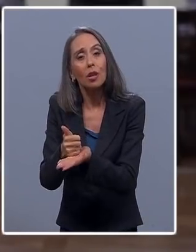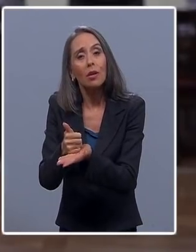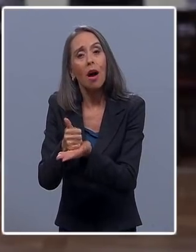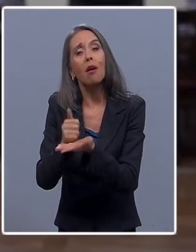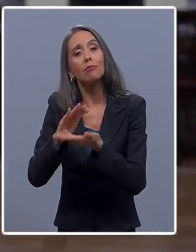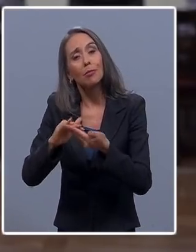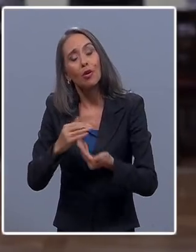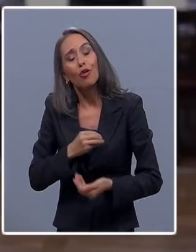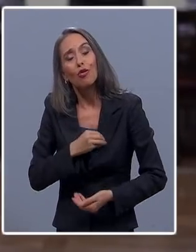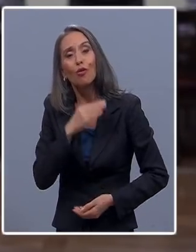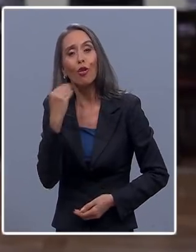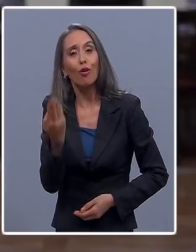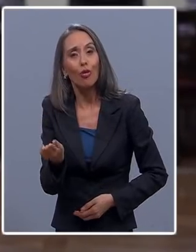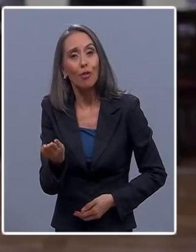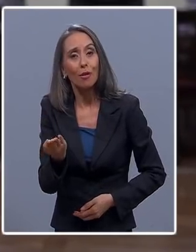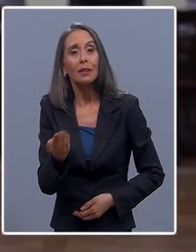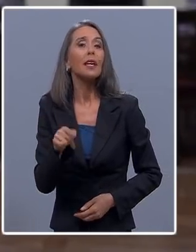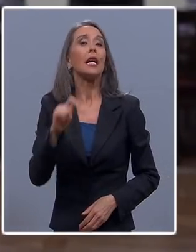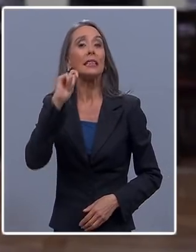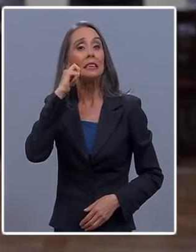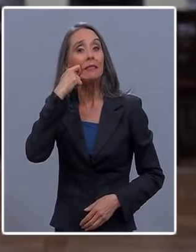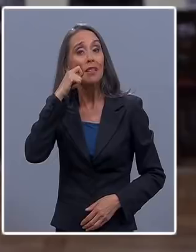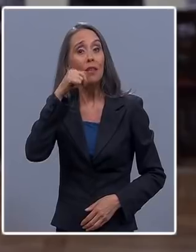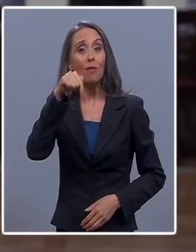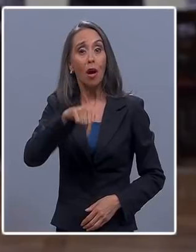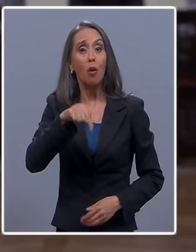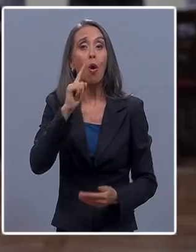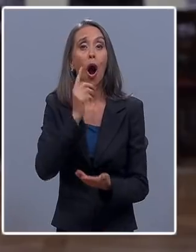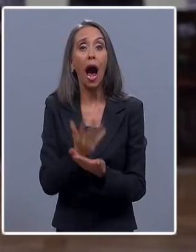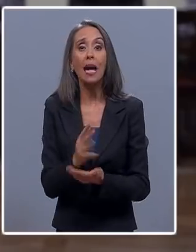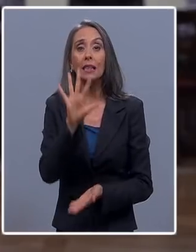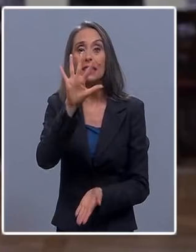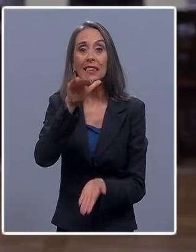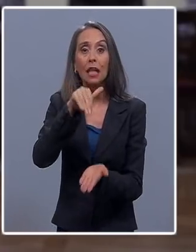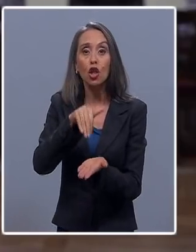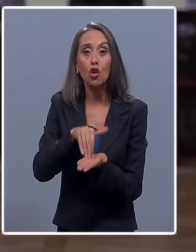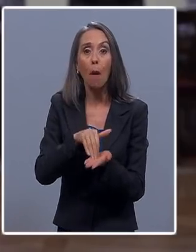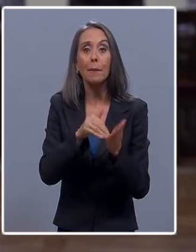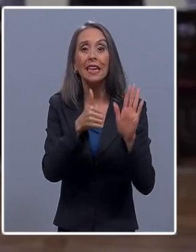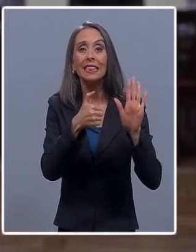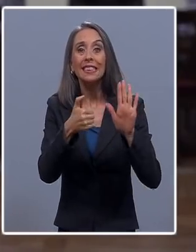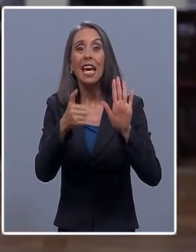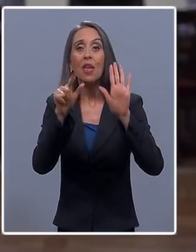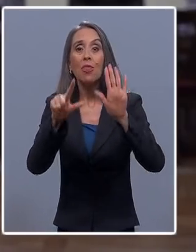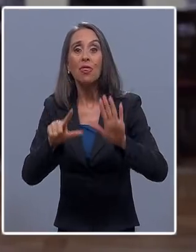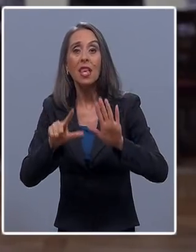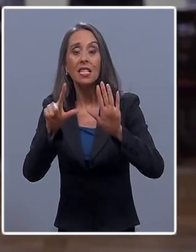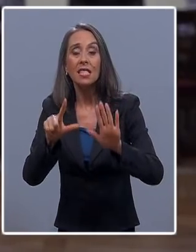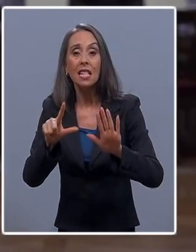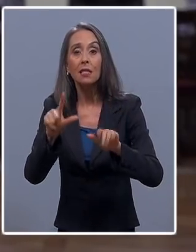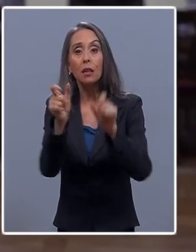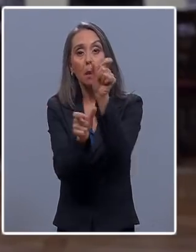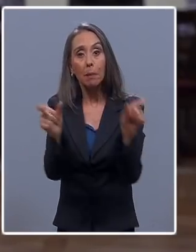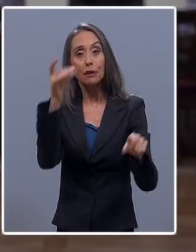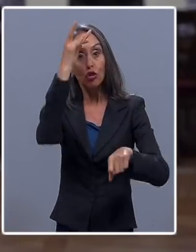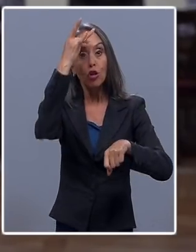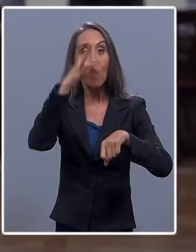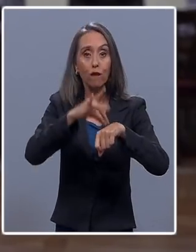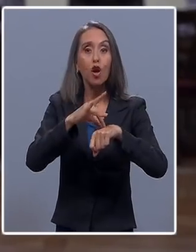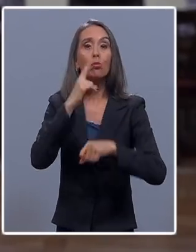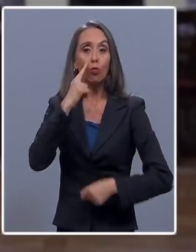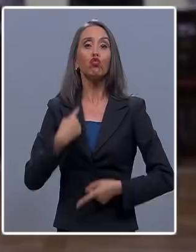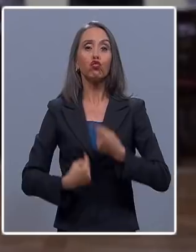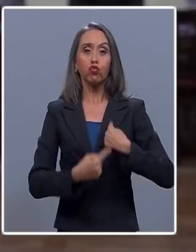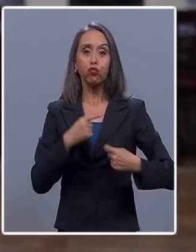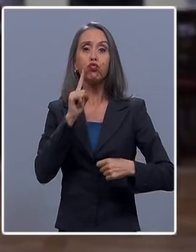condolencias. Esto significa que hoy tenemos 5.617 enfermos activos.